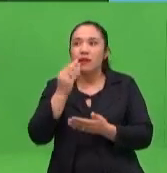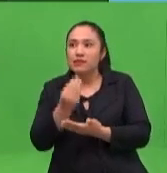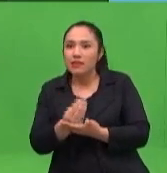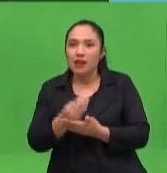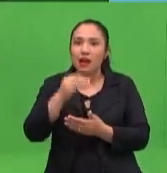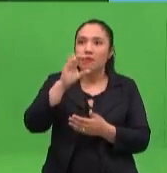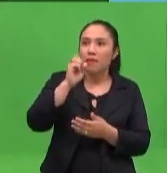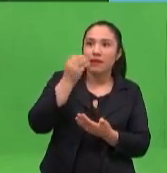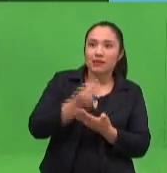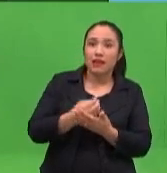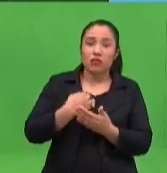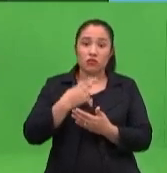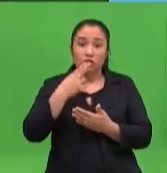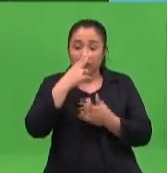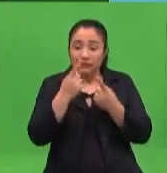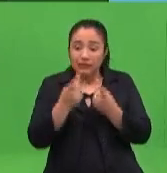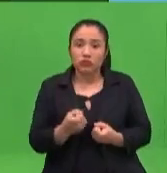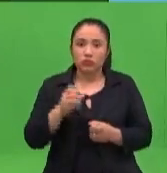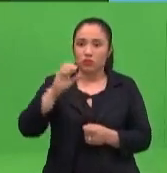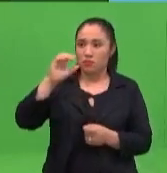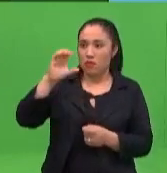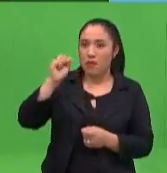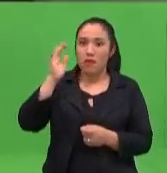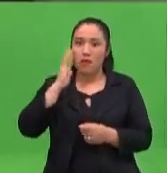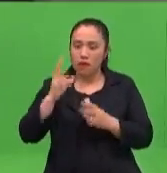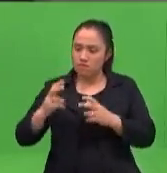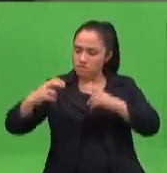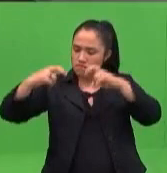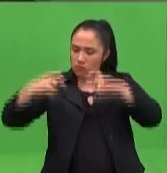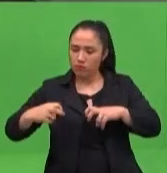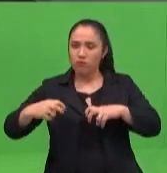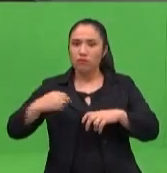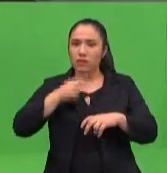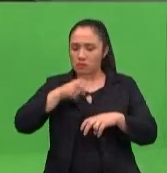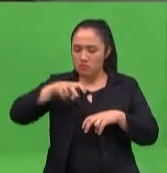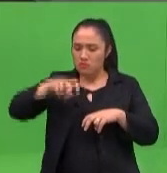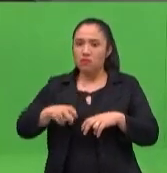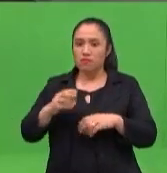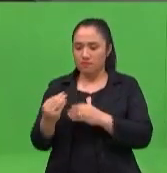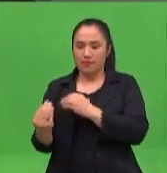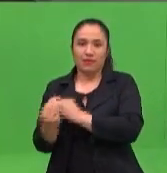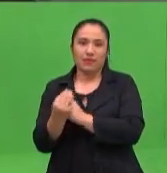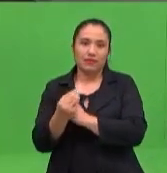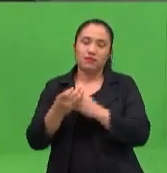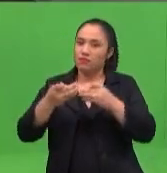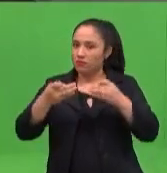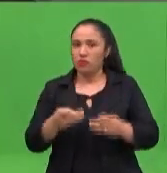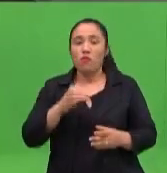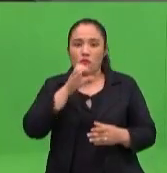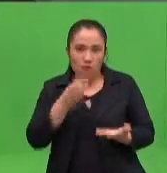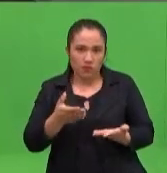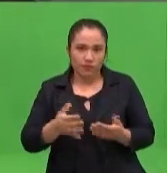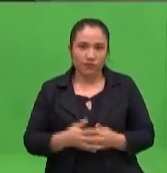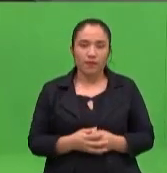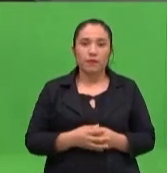sentado en una silla, haciendo la tarea que la profe le mandó. ¿Cómo ablandamos ese estrés del papá y de la